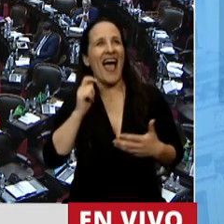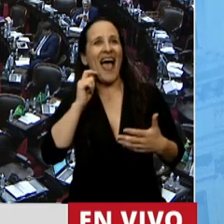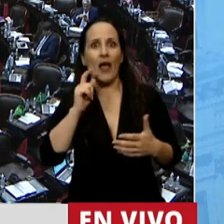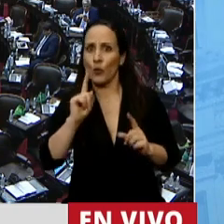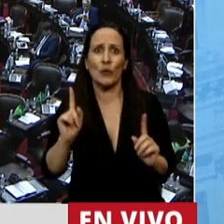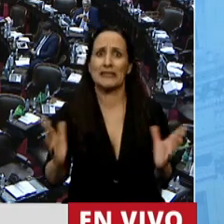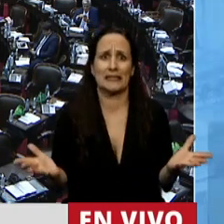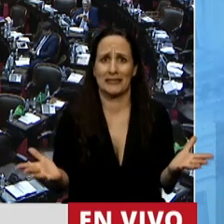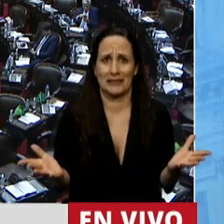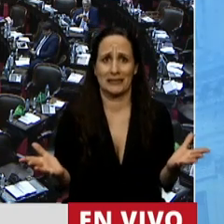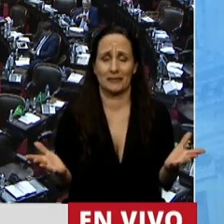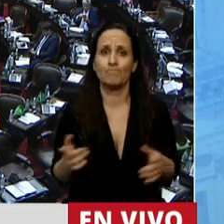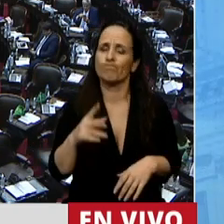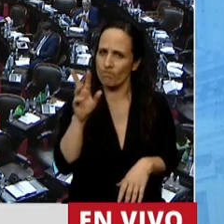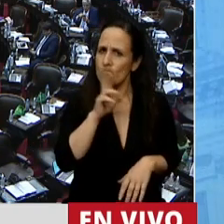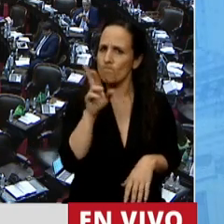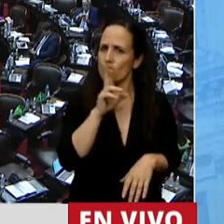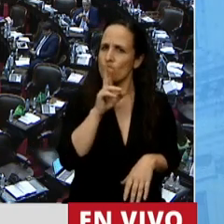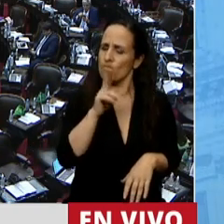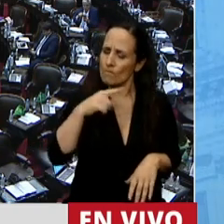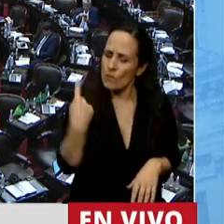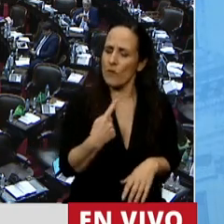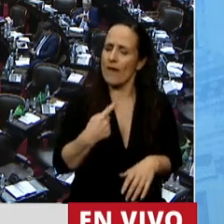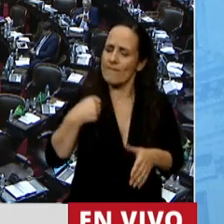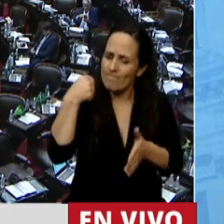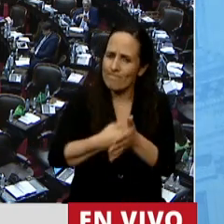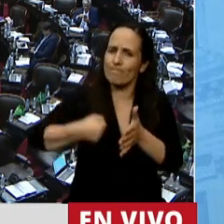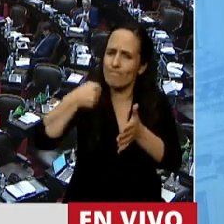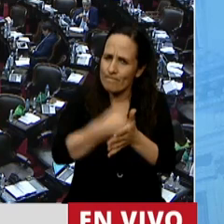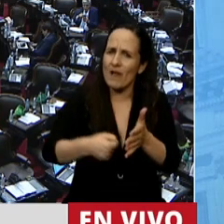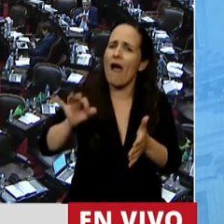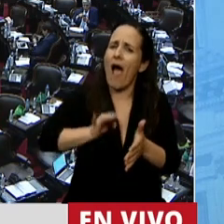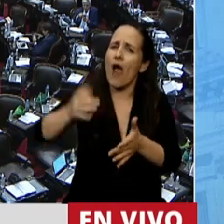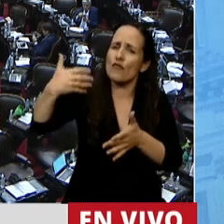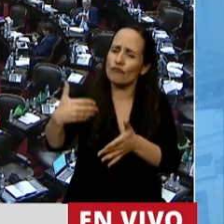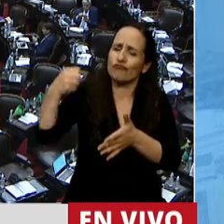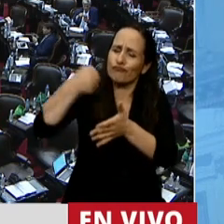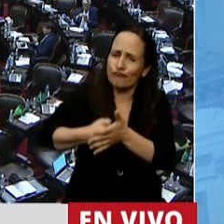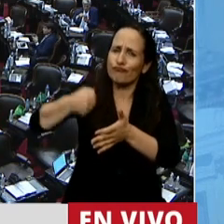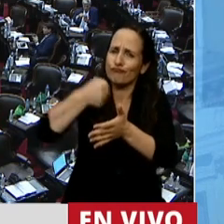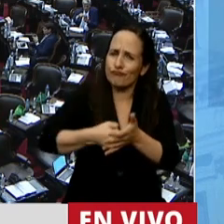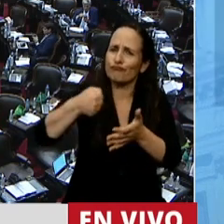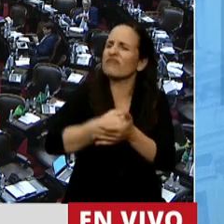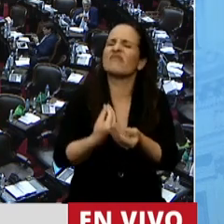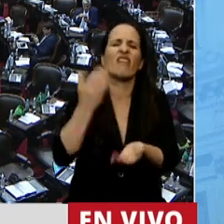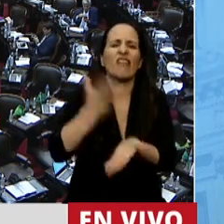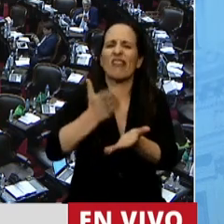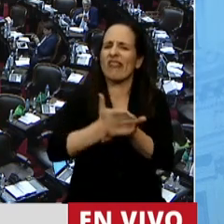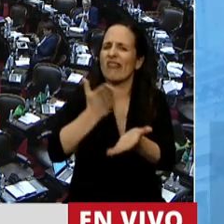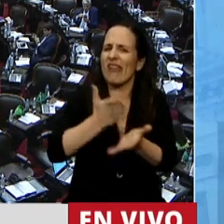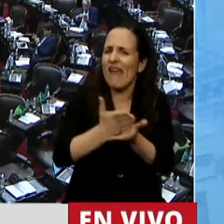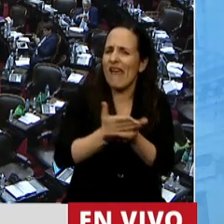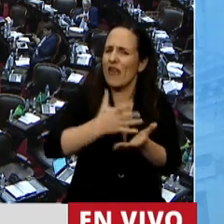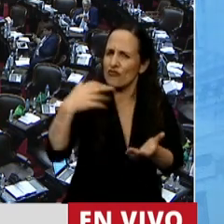Entonces, las mujeres hemos luchado durante años por nuestros derechos, por nuestros